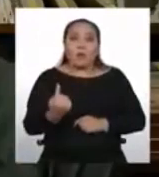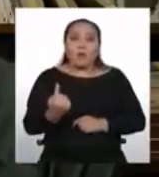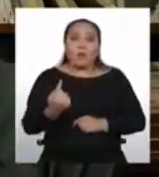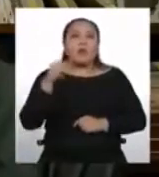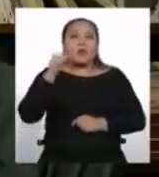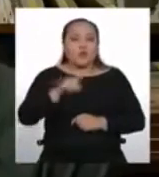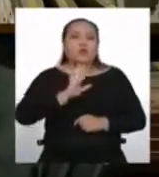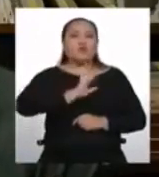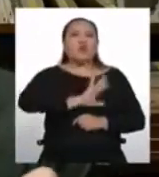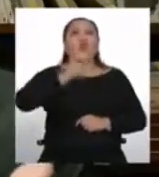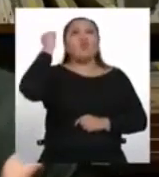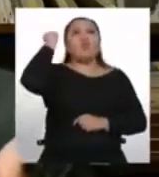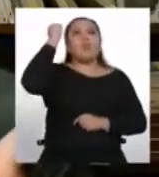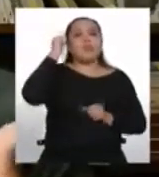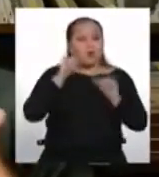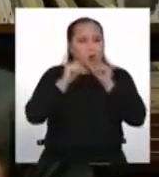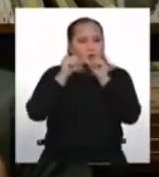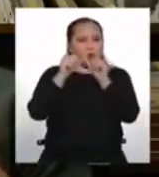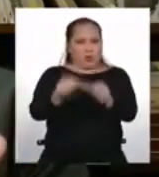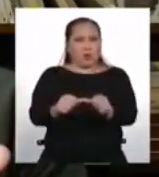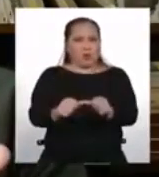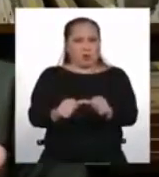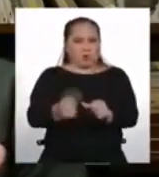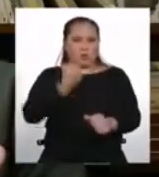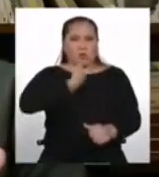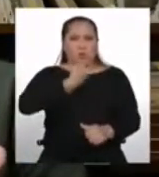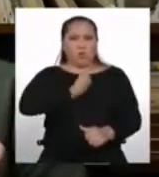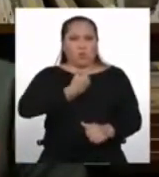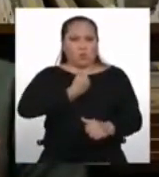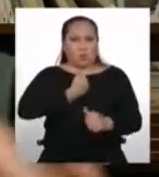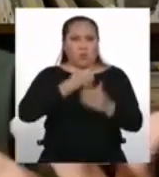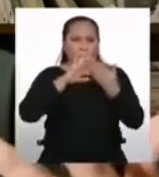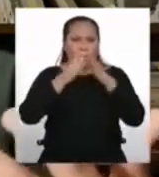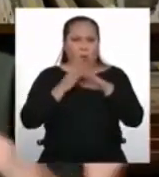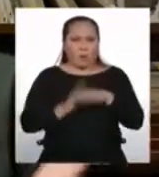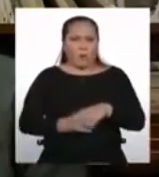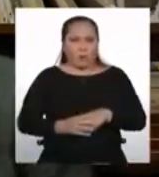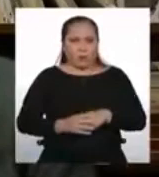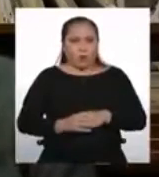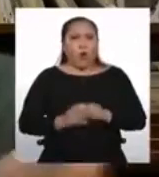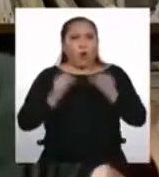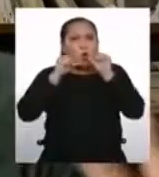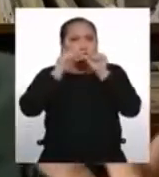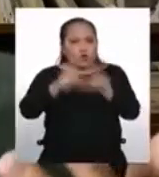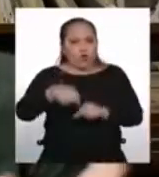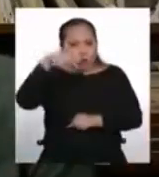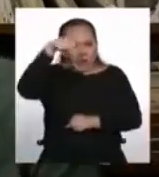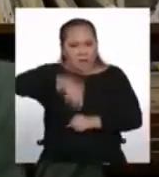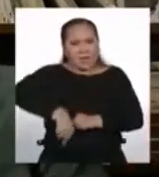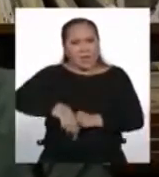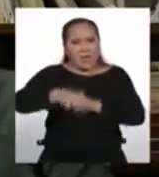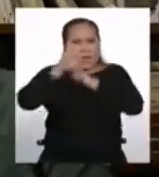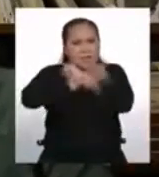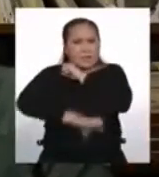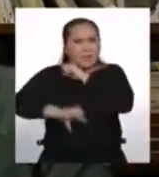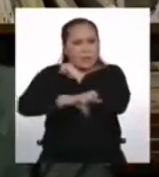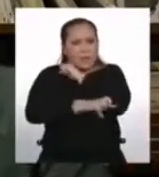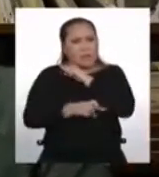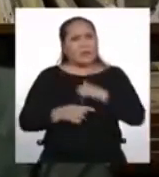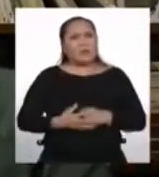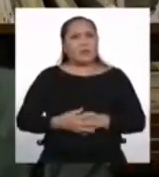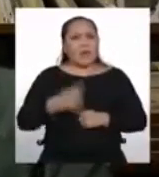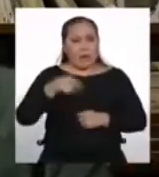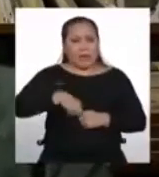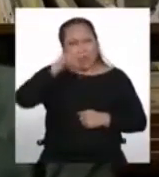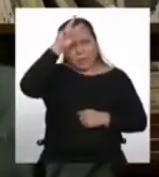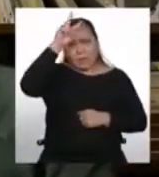seguir existiendo como pueblo, a seguir viviendo en este, el país, este territorio, ¿no? El país